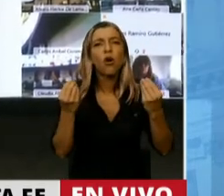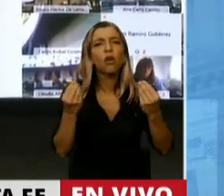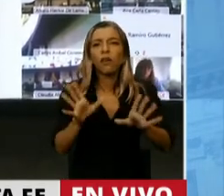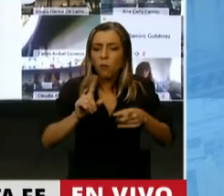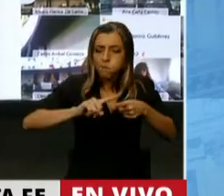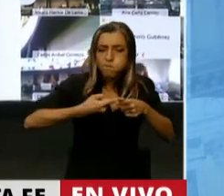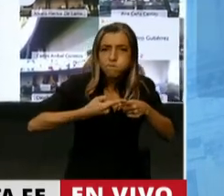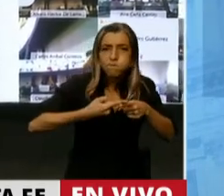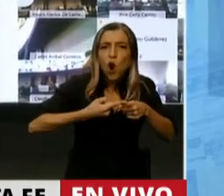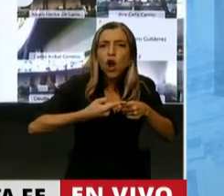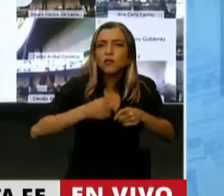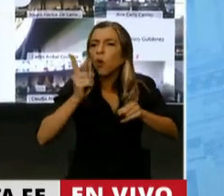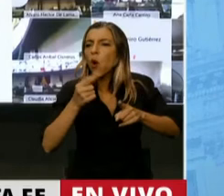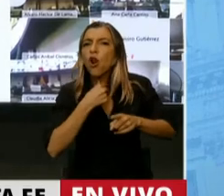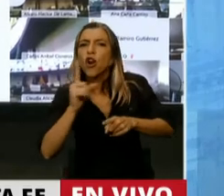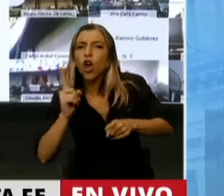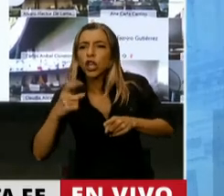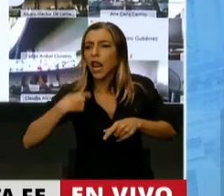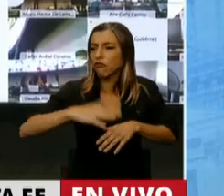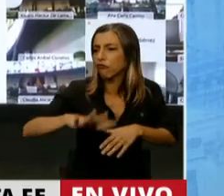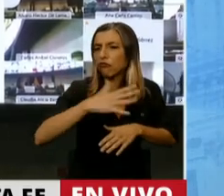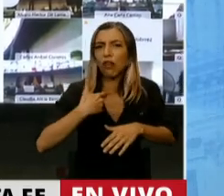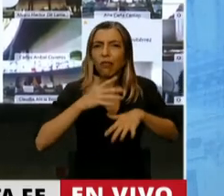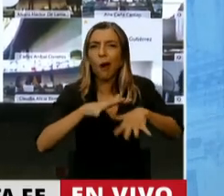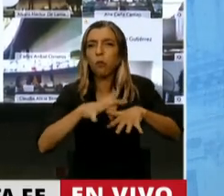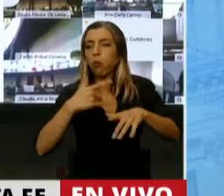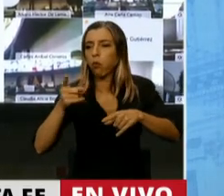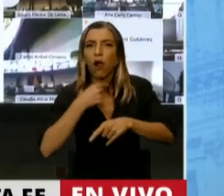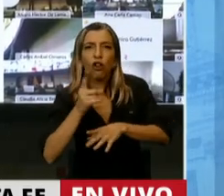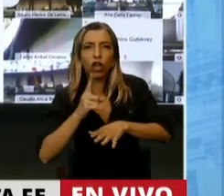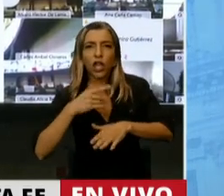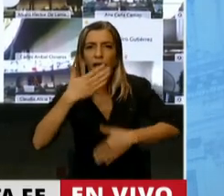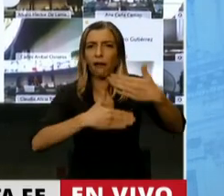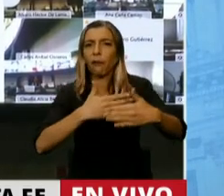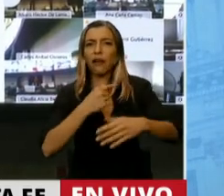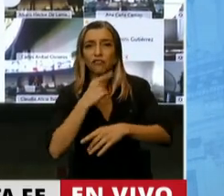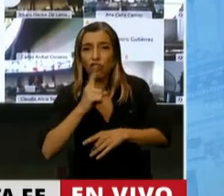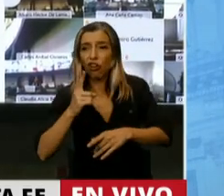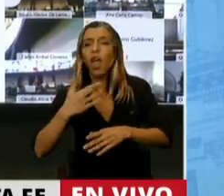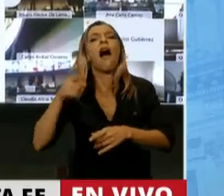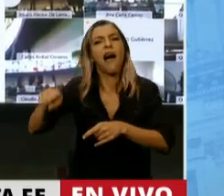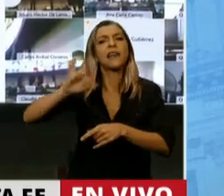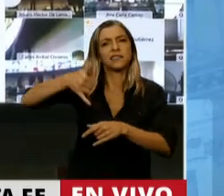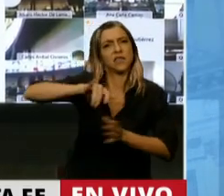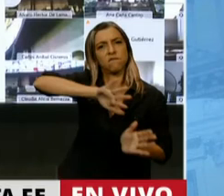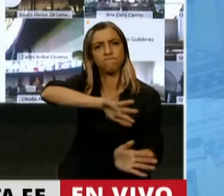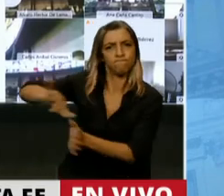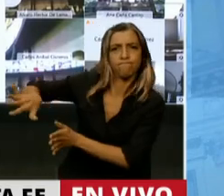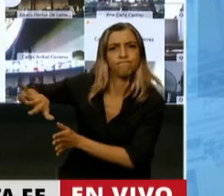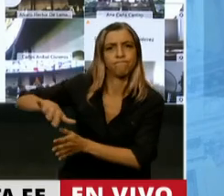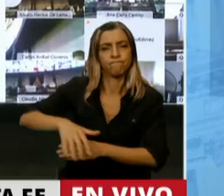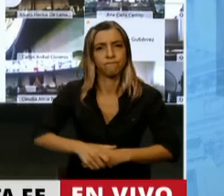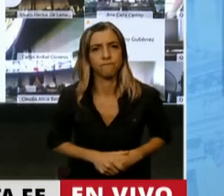político a los que no quieren las mayorías populares, a los que no quieren que la Argentina avance por el desarrollo nacional y el entendimiento